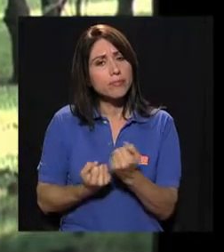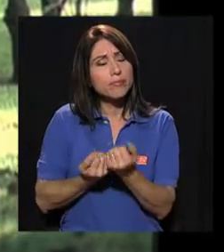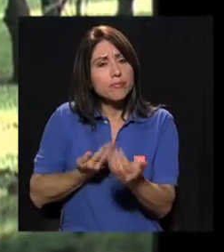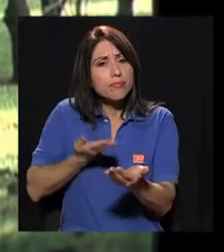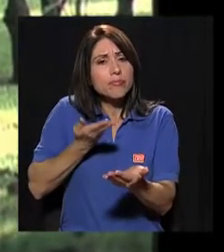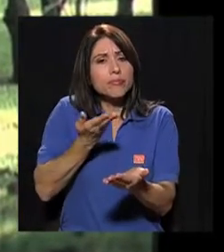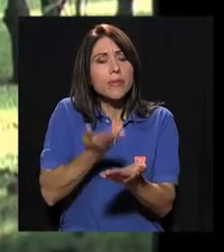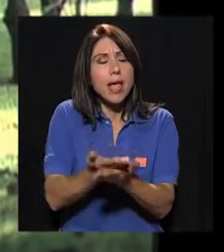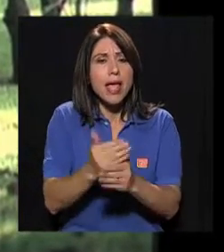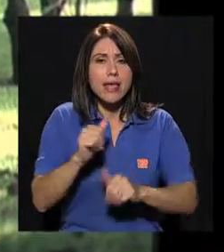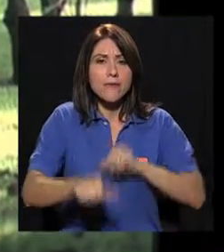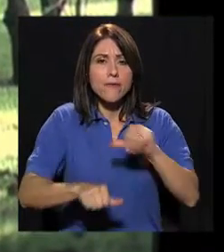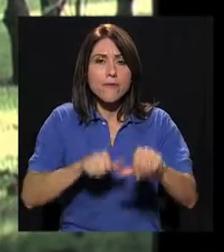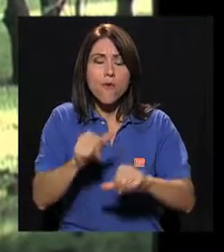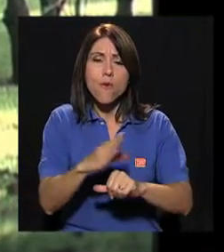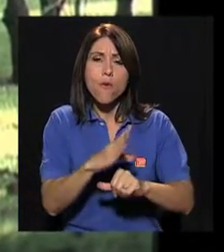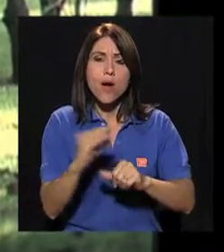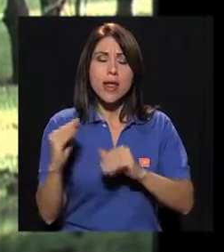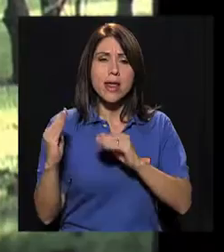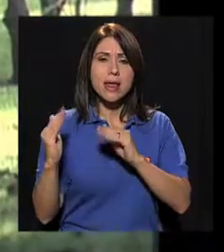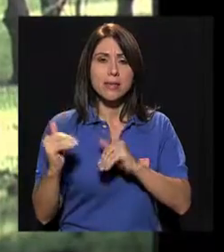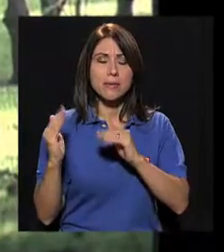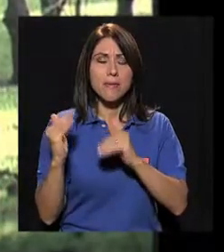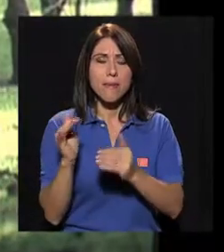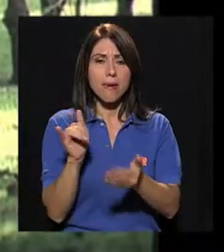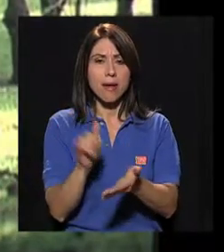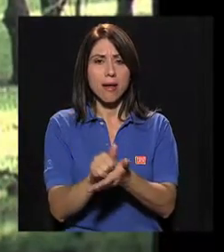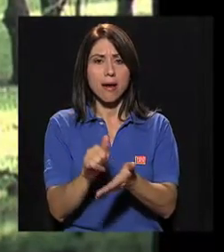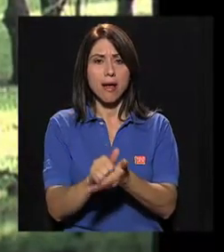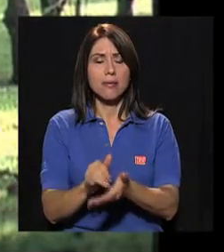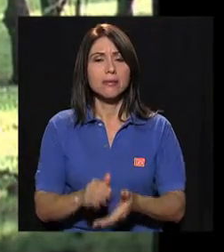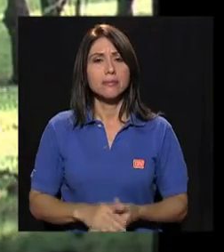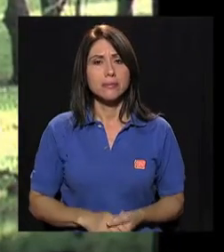apostar esfuerzo y esperanza en eso.